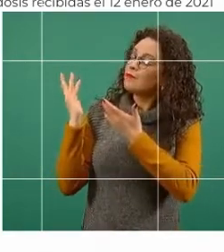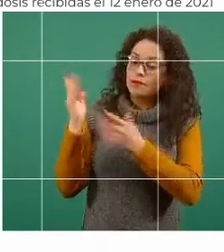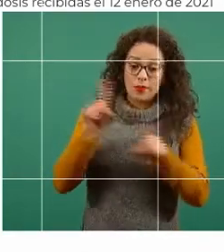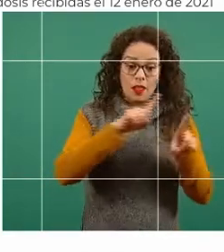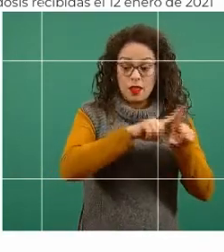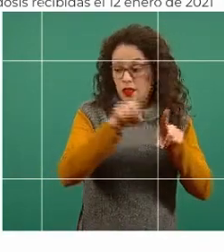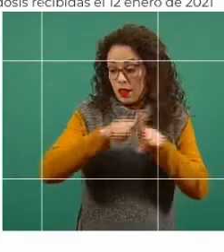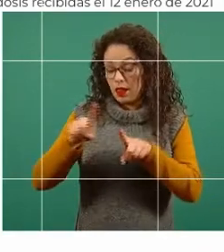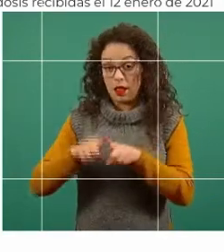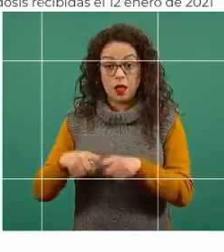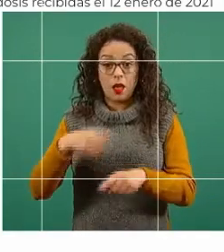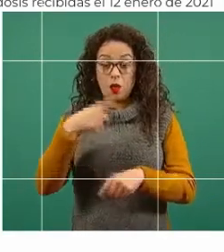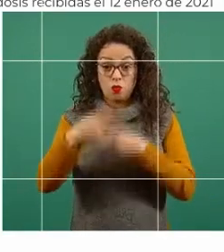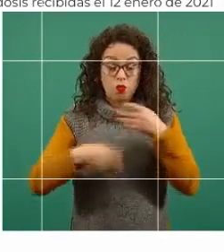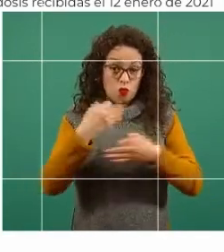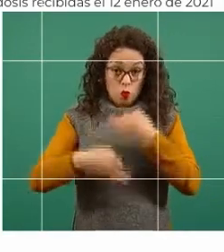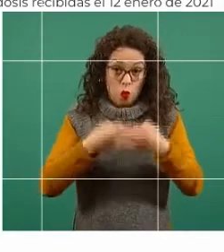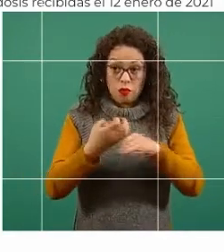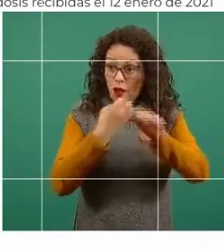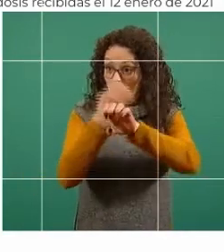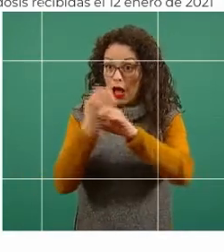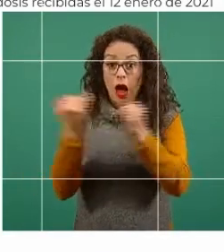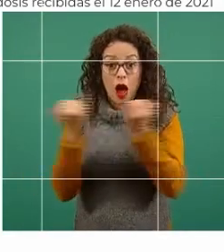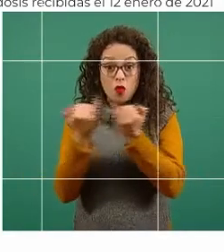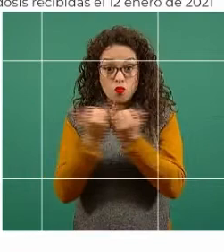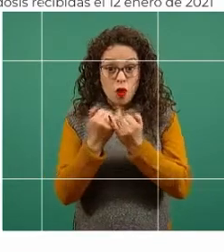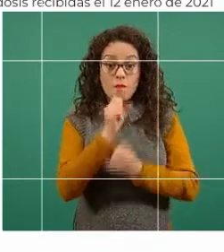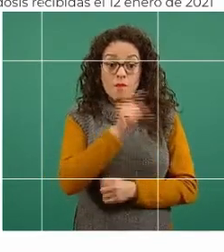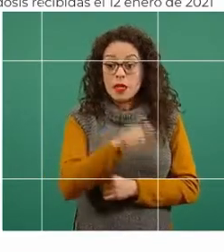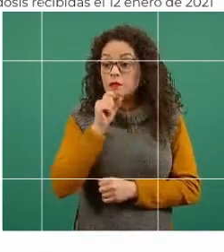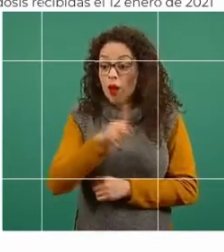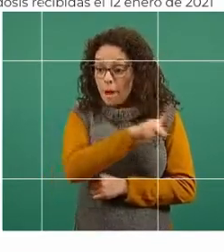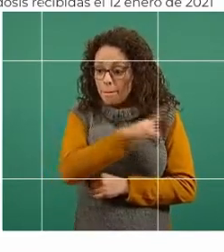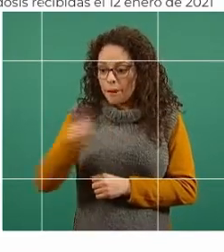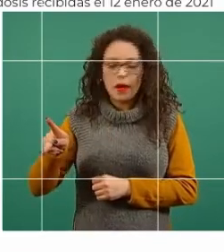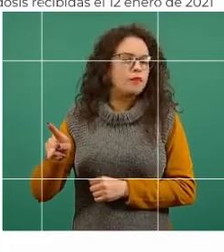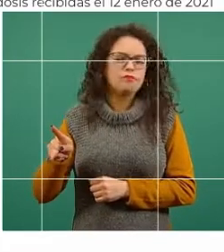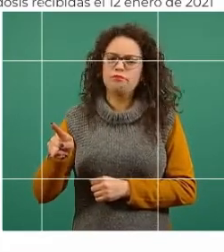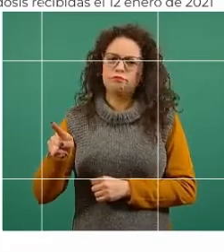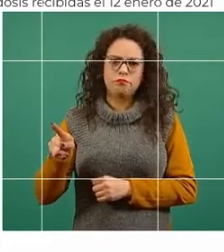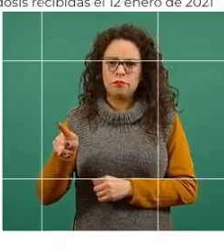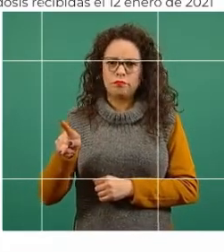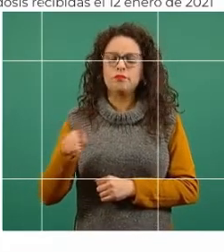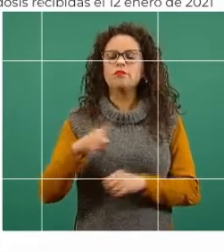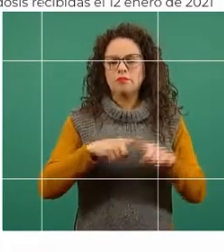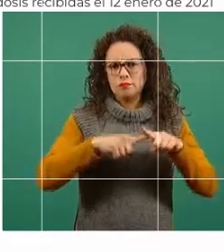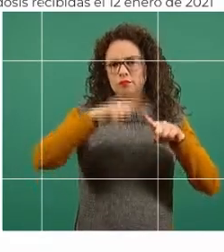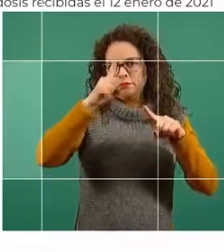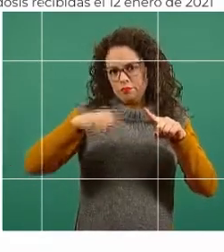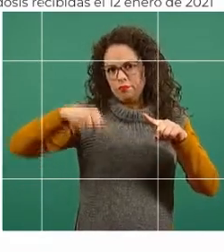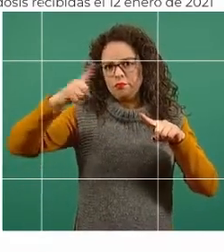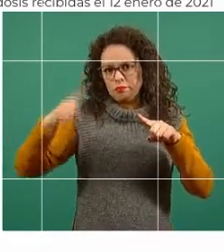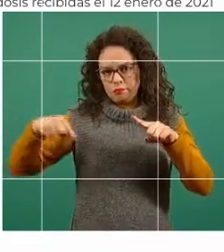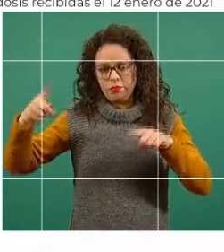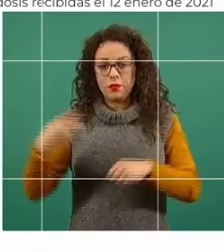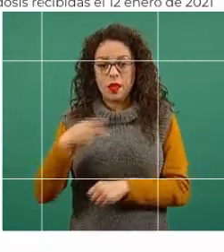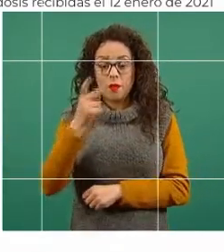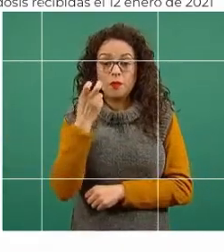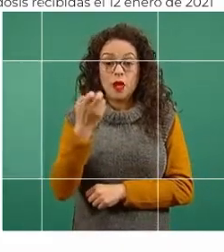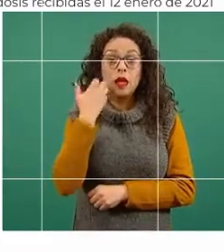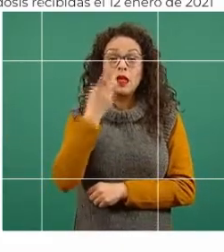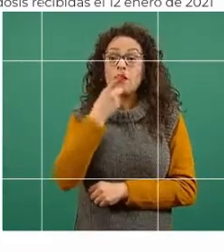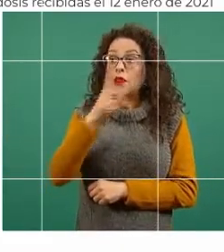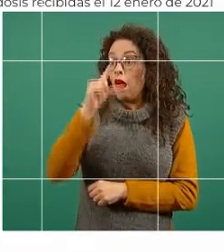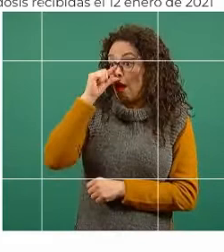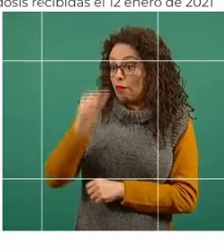todas las entidades federativas lograron la misma cobertura. Esto no necesariamente, quiero dejarlo muy en claro, significa fallas o